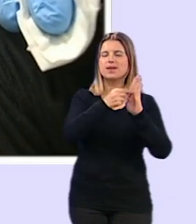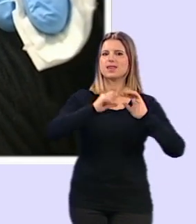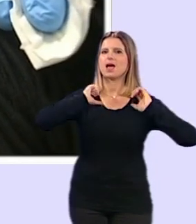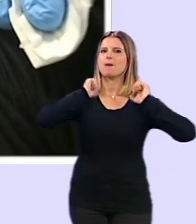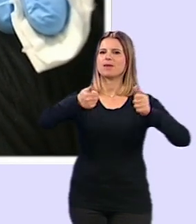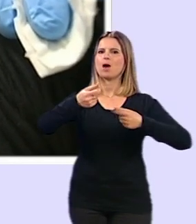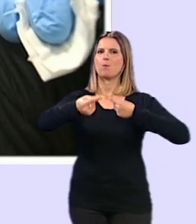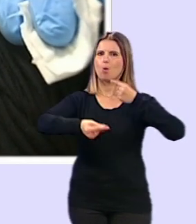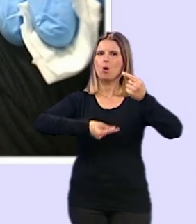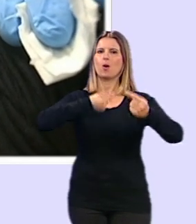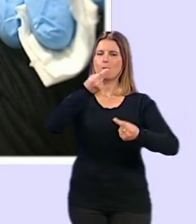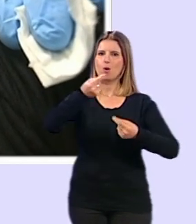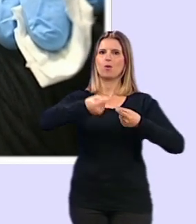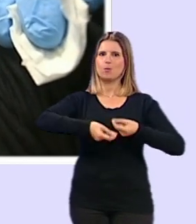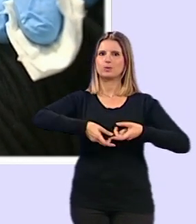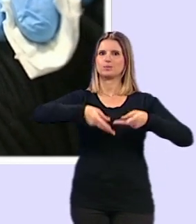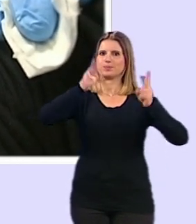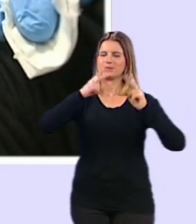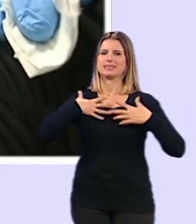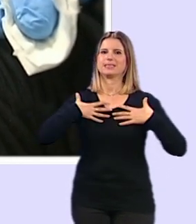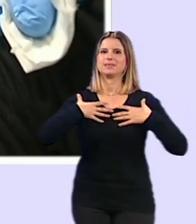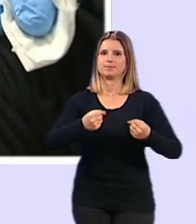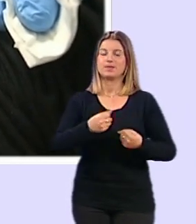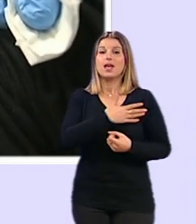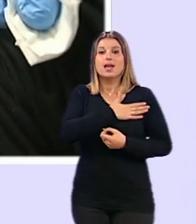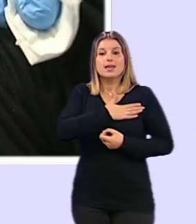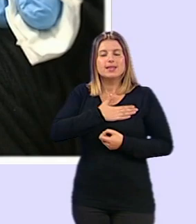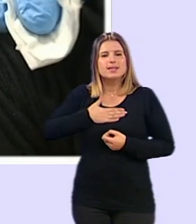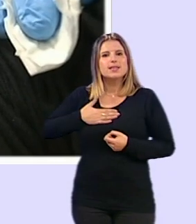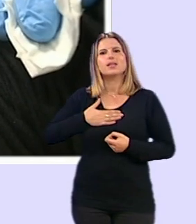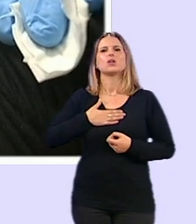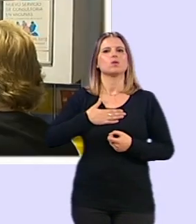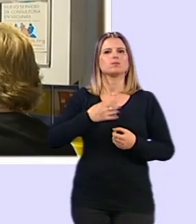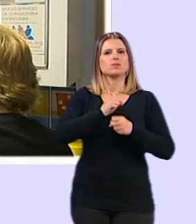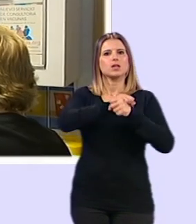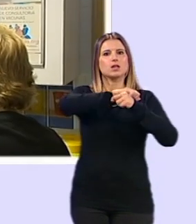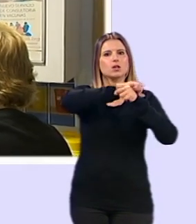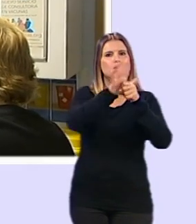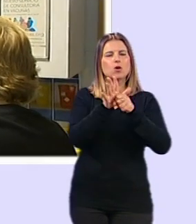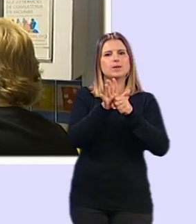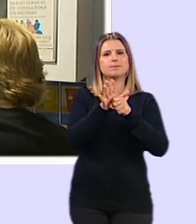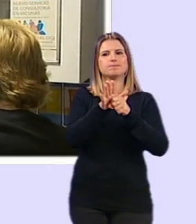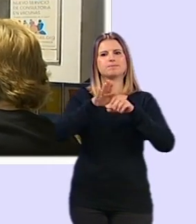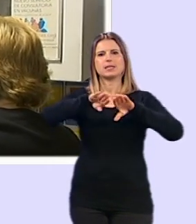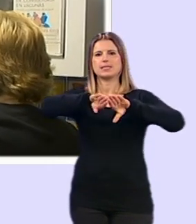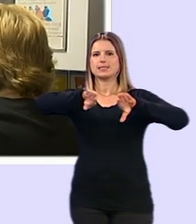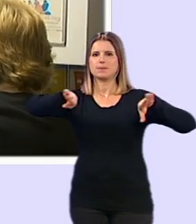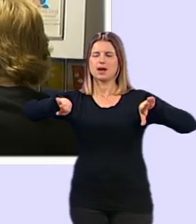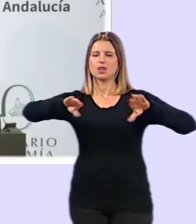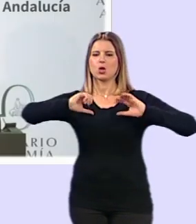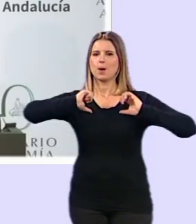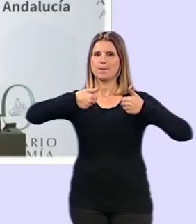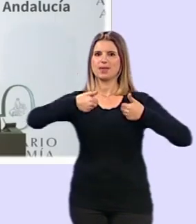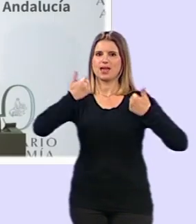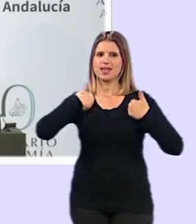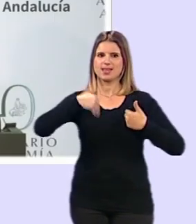desescalada sanitaria de la pandemia. Queremos, manteniendo los circuitos COVID y la separación de COVID, empezar ya a lo